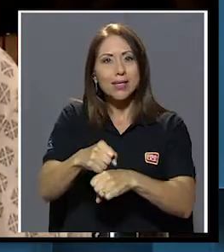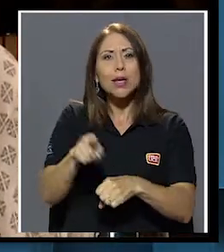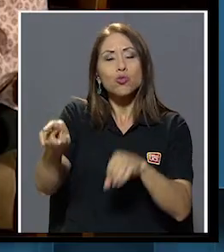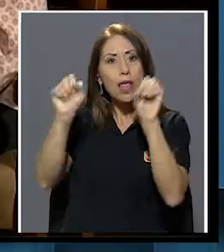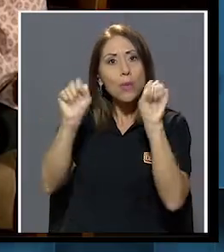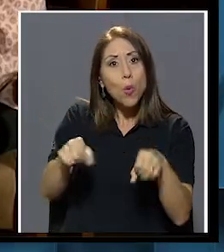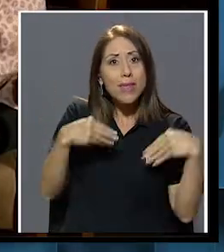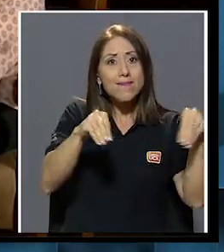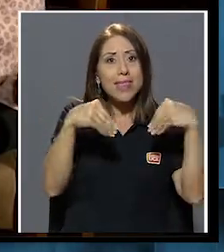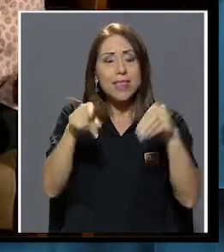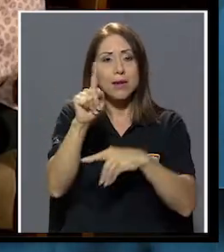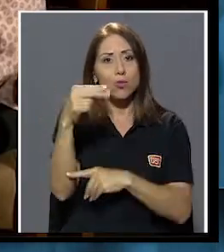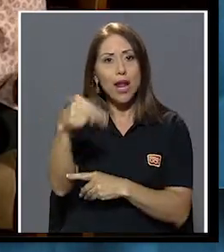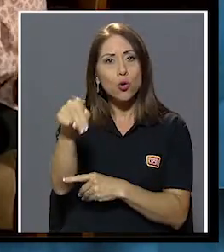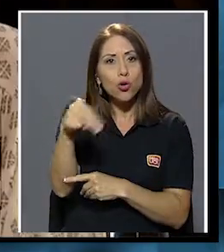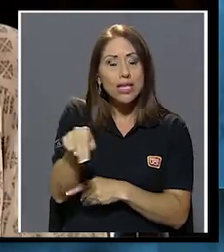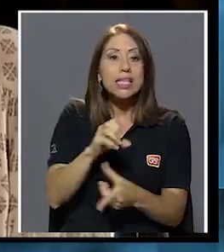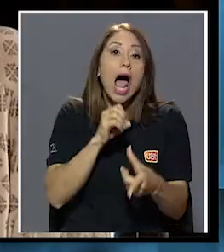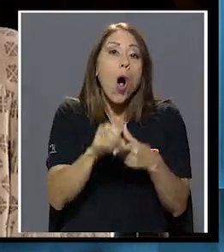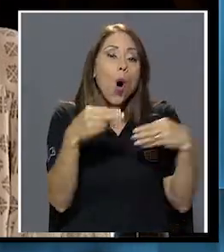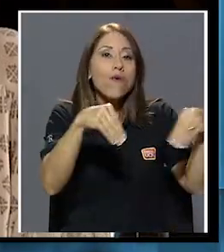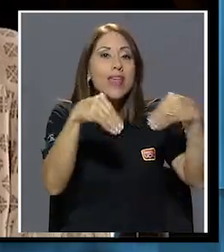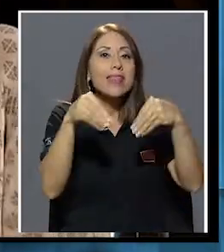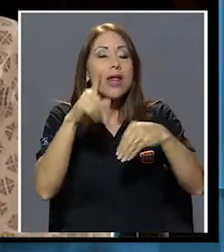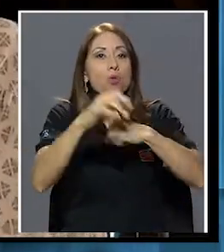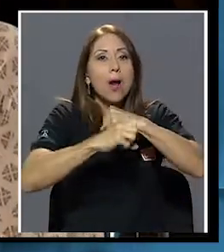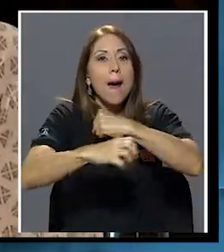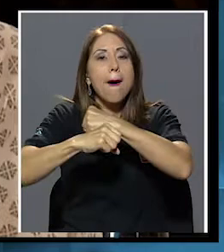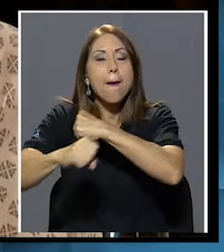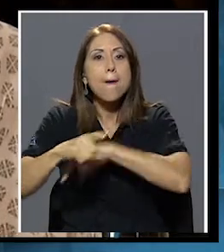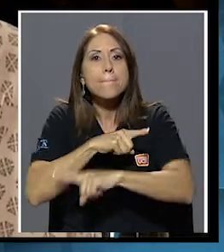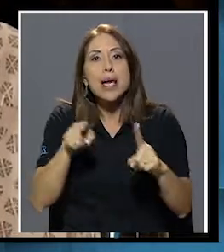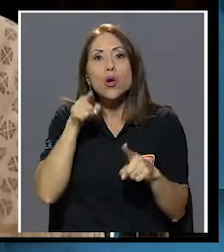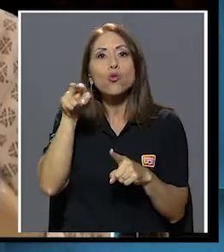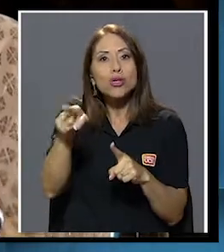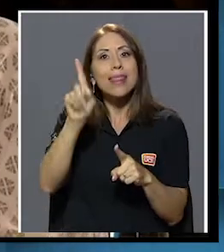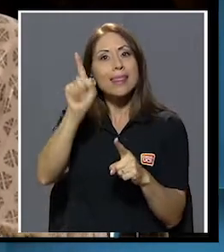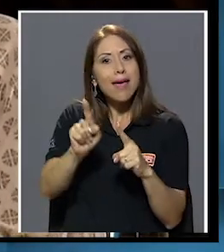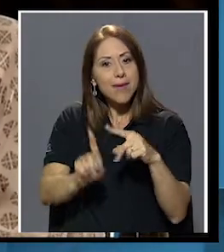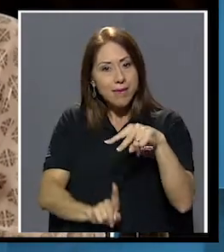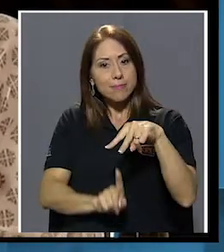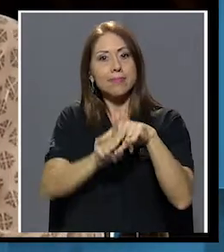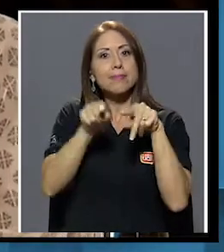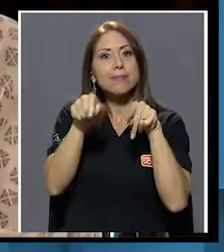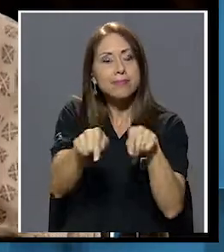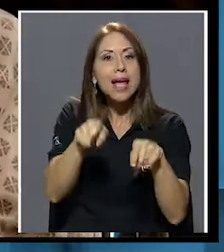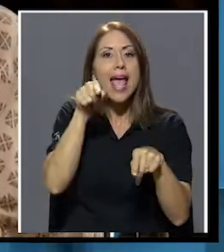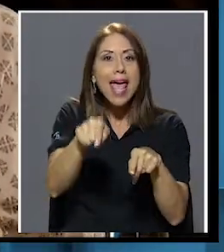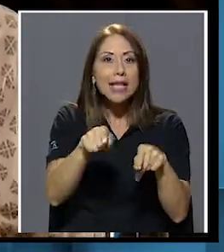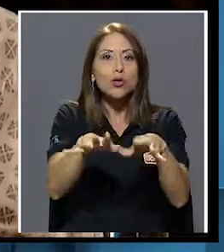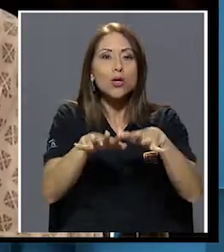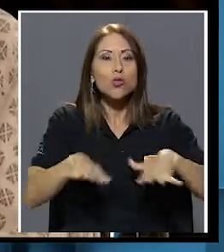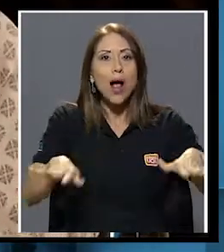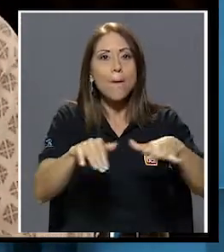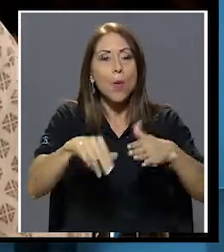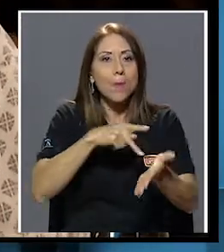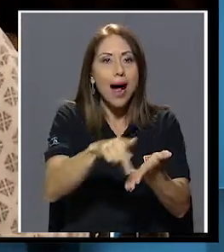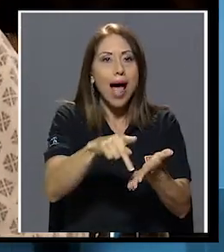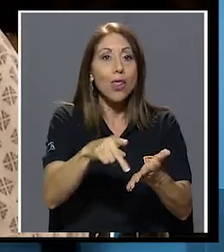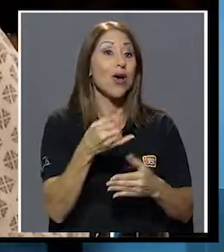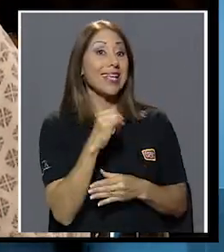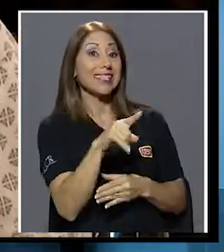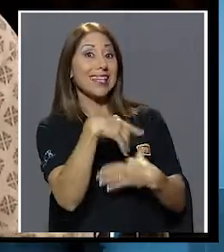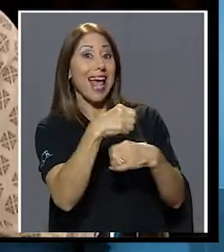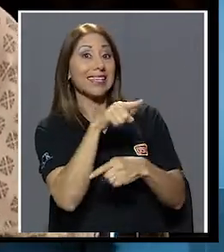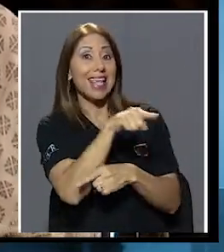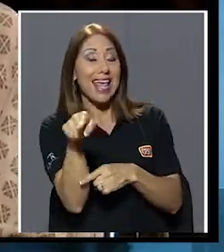que lo hacen. Usted puede vender una noticia o un reportaje, pero usted le va a poner ahí a la gente que esto es un campo pagado. Pero si no